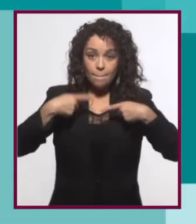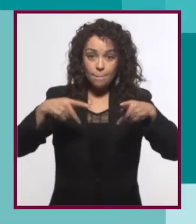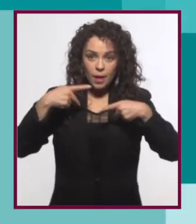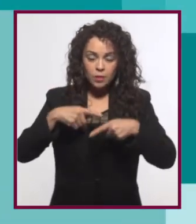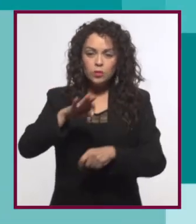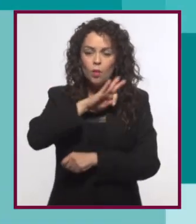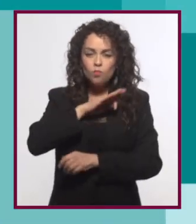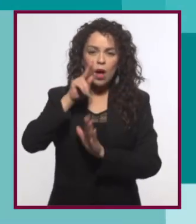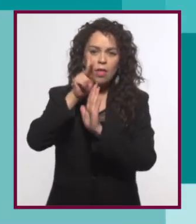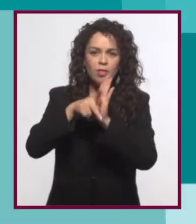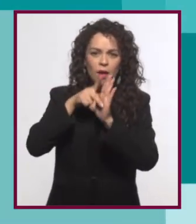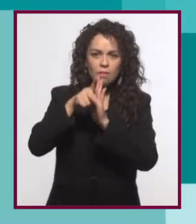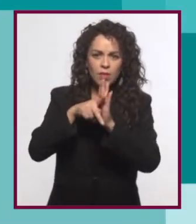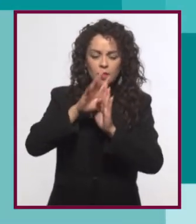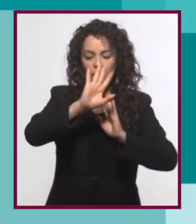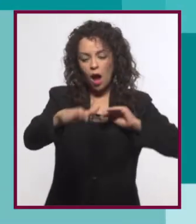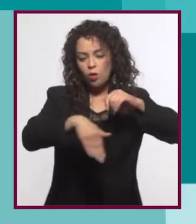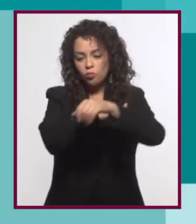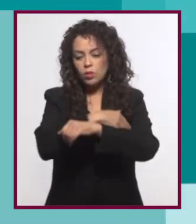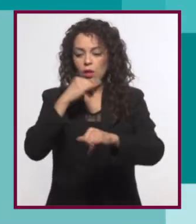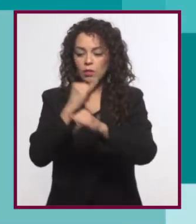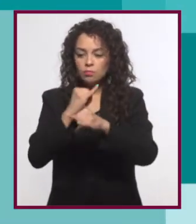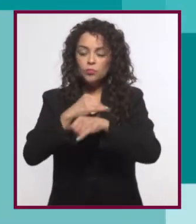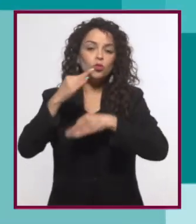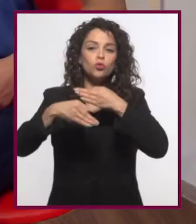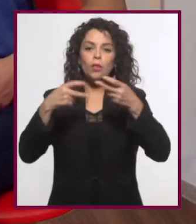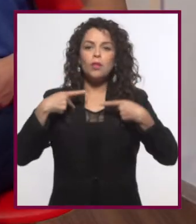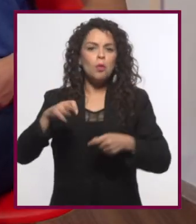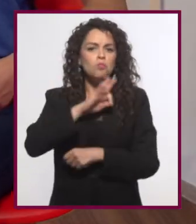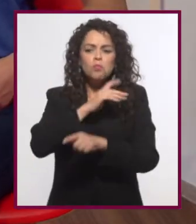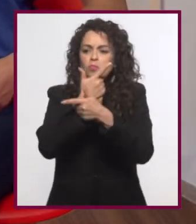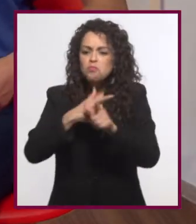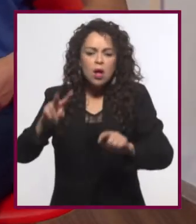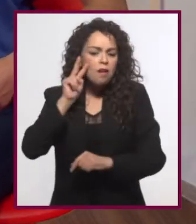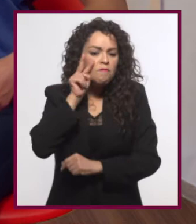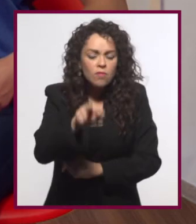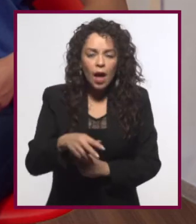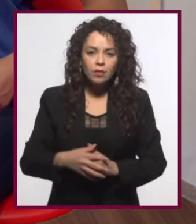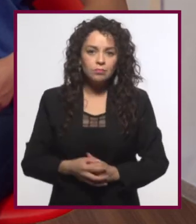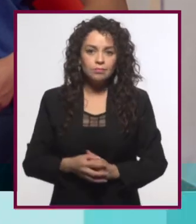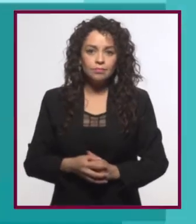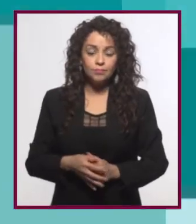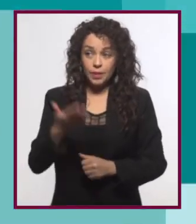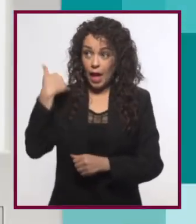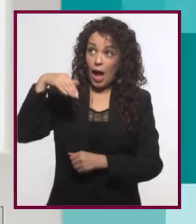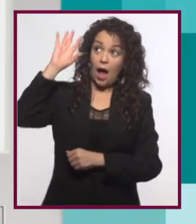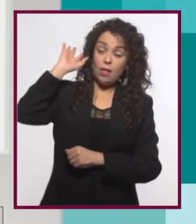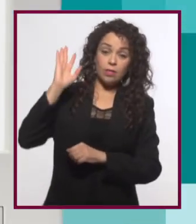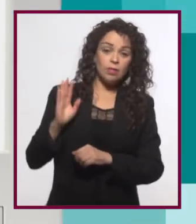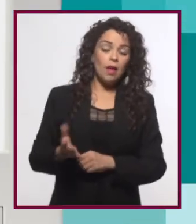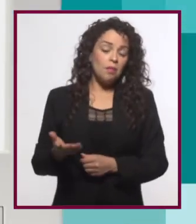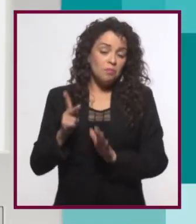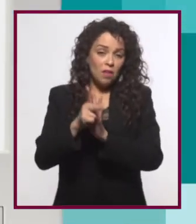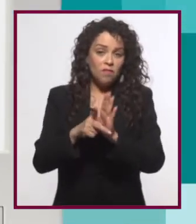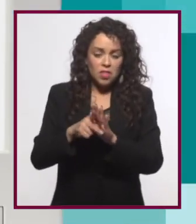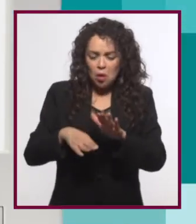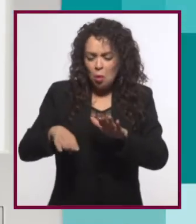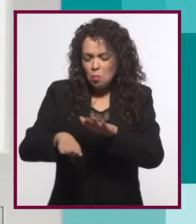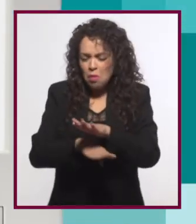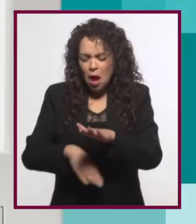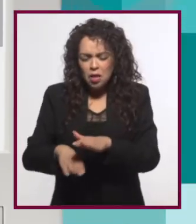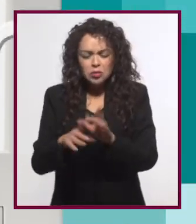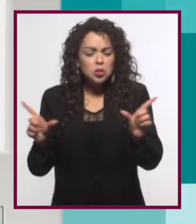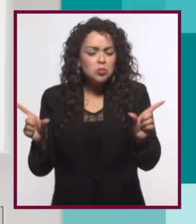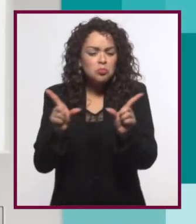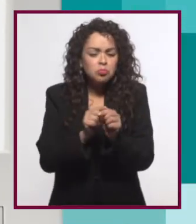y almacenarlos en internet para que cualquiera pueda verlos. Como todo, al principio los videos eran muy básicos, cortos,